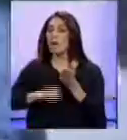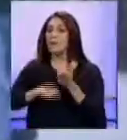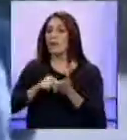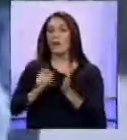Televisión.